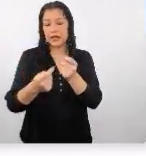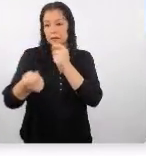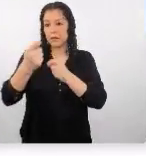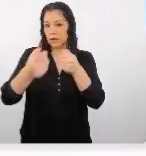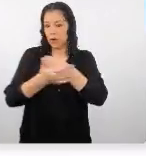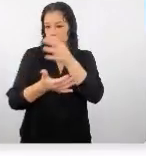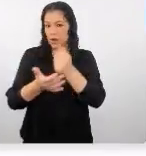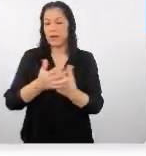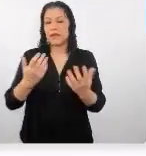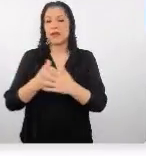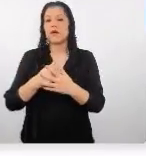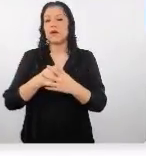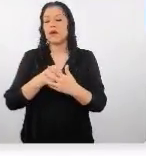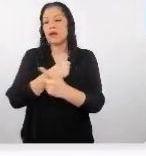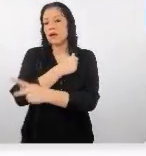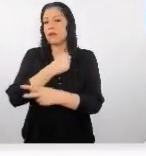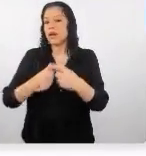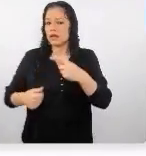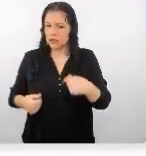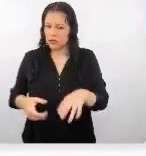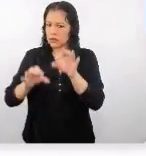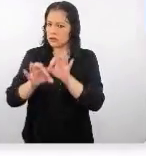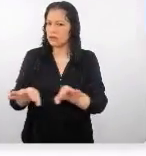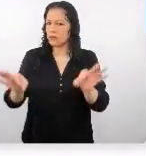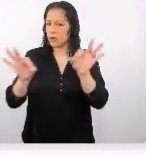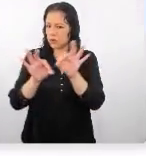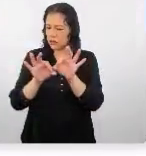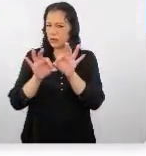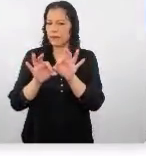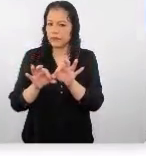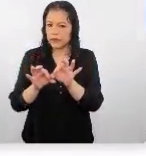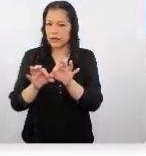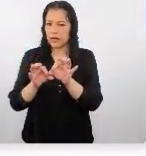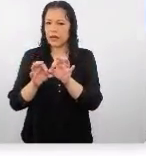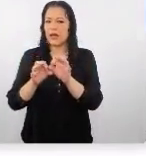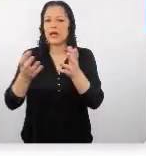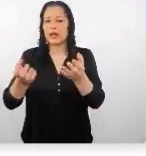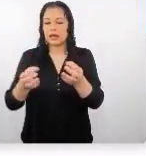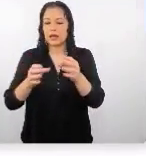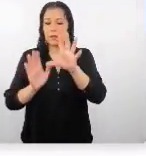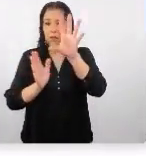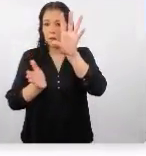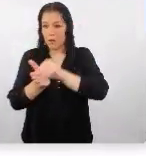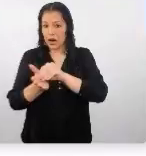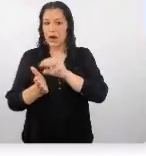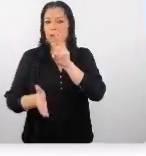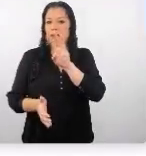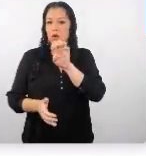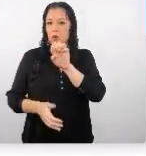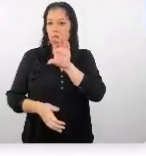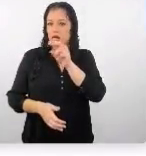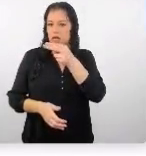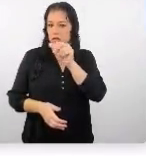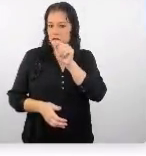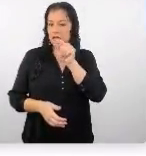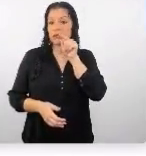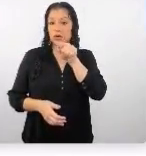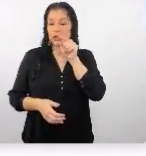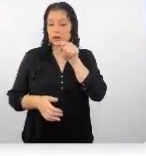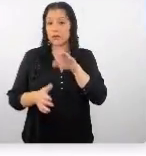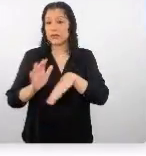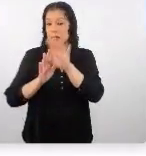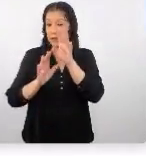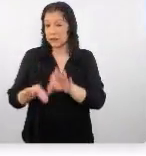es importante que al menos se descarguen en su teléfono wechat porque ese va a ser el principal